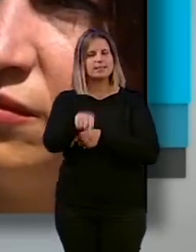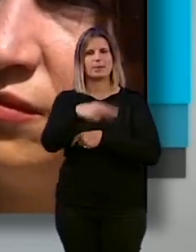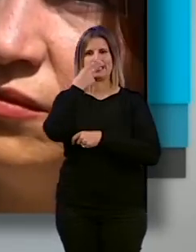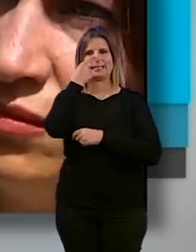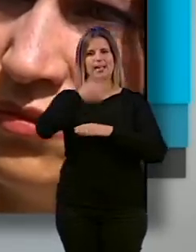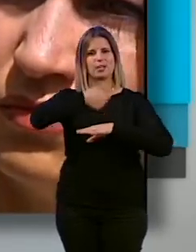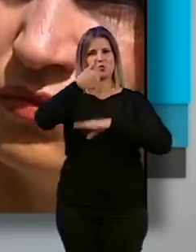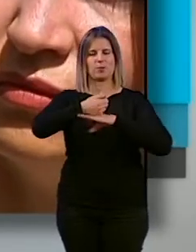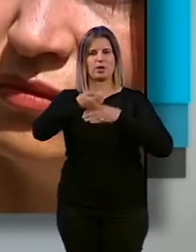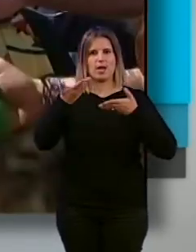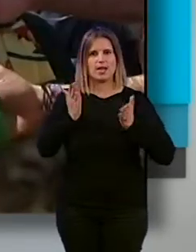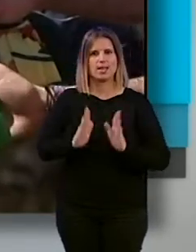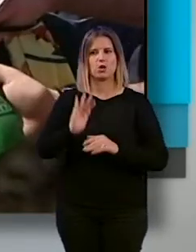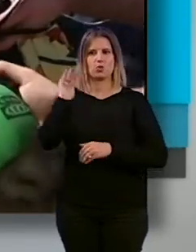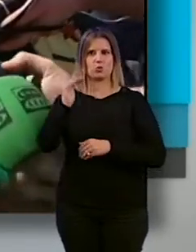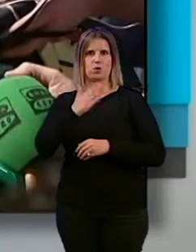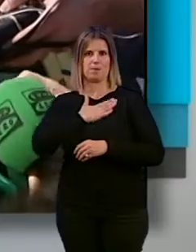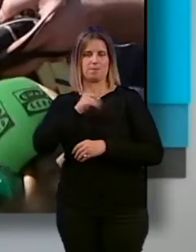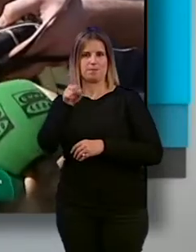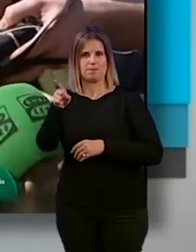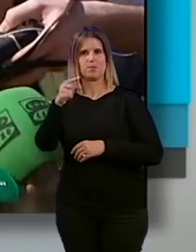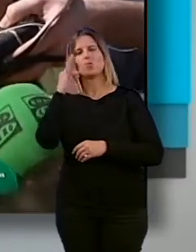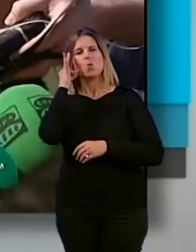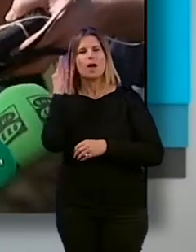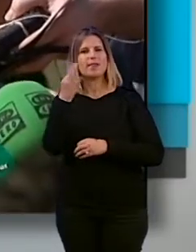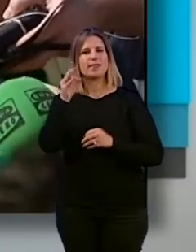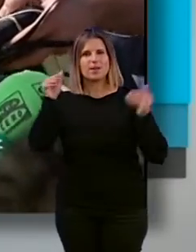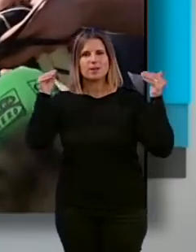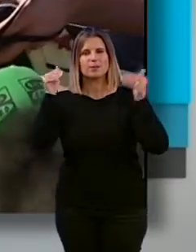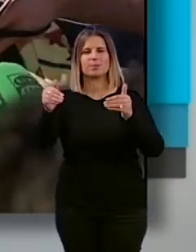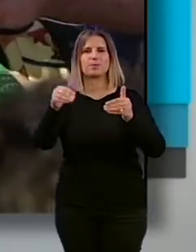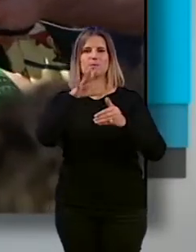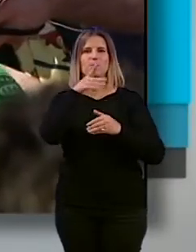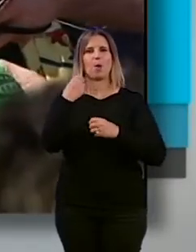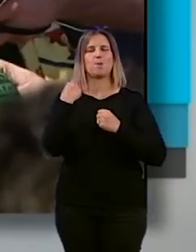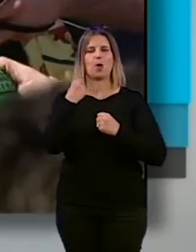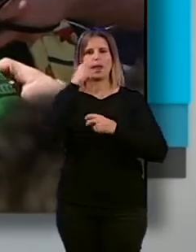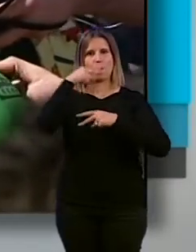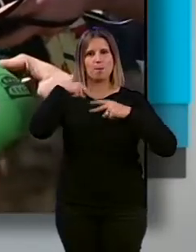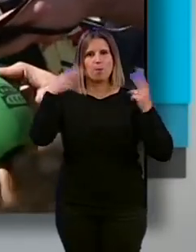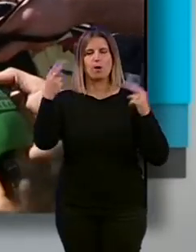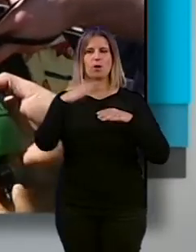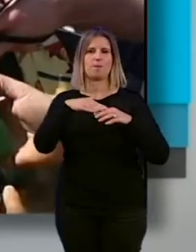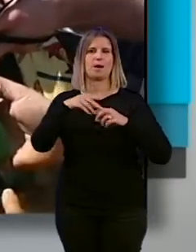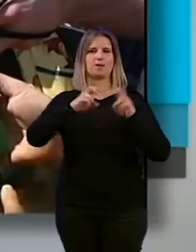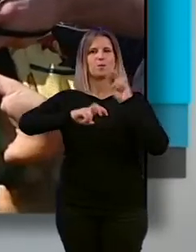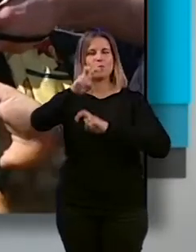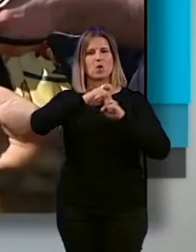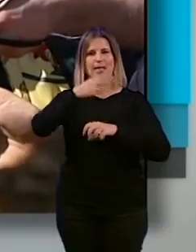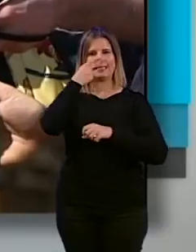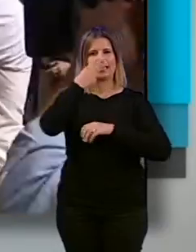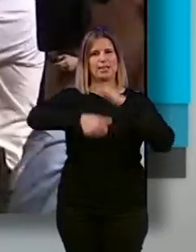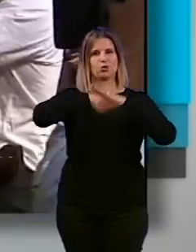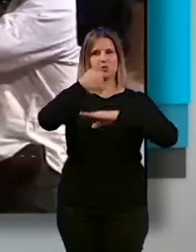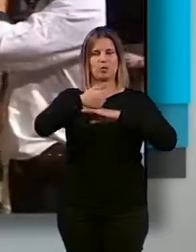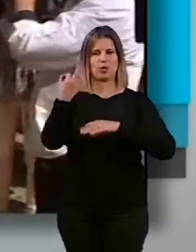de los menores propios hijos de la apelante debiendo ir dirigida a la actuación de los poderes públicos a la consecución de tal interés superior.